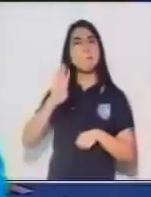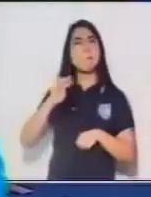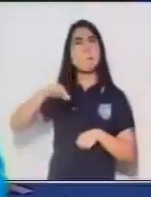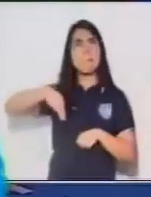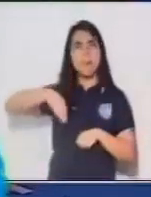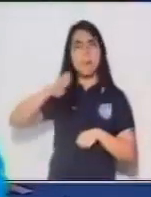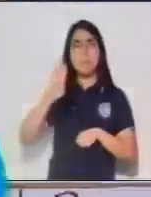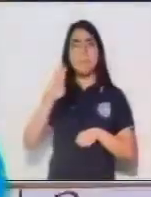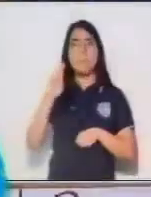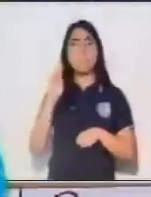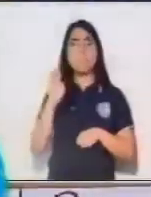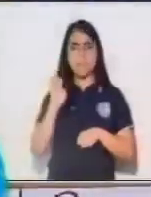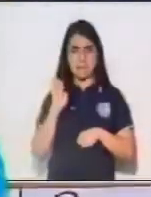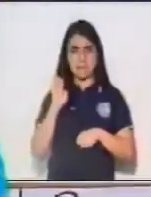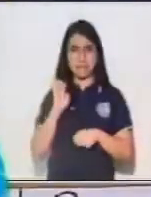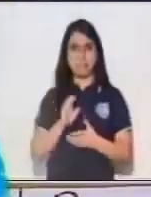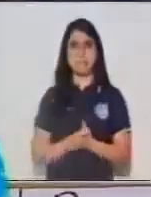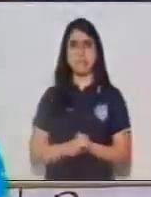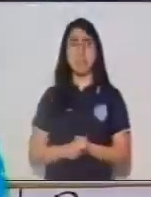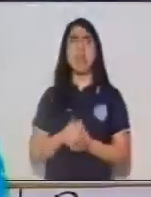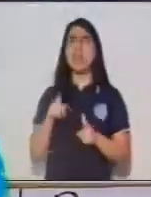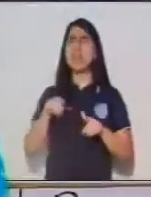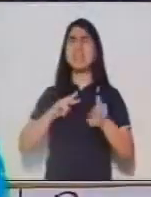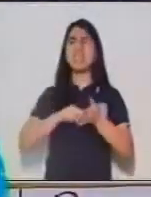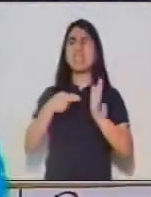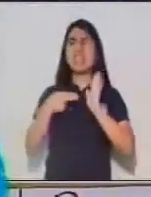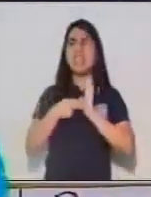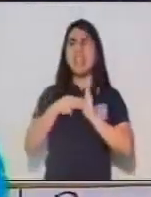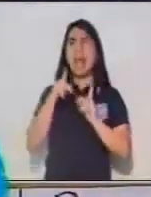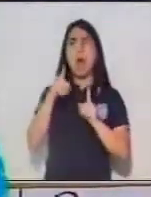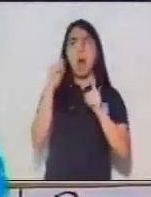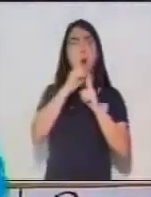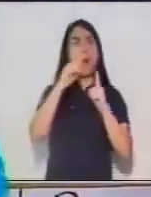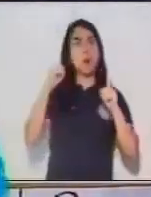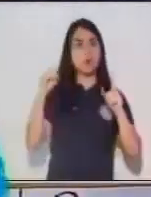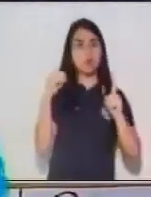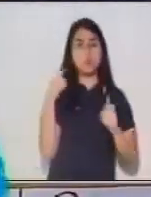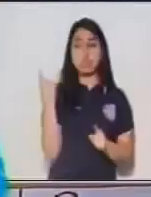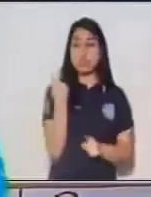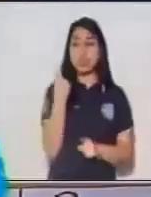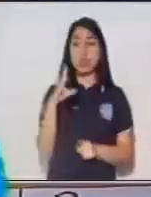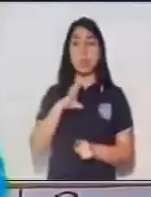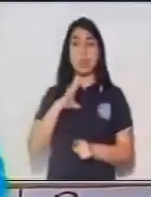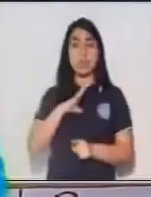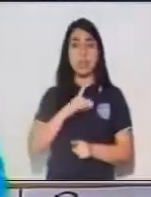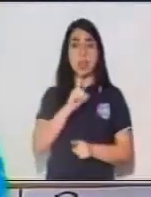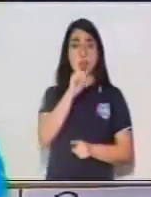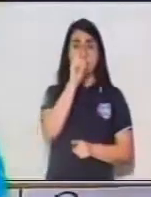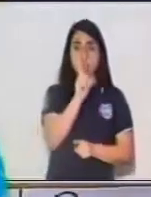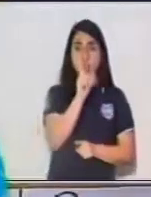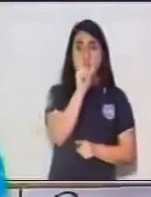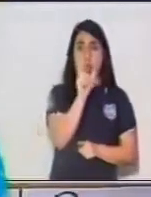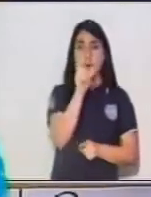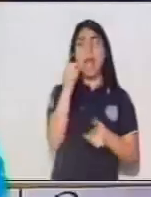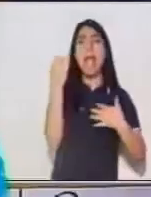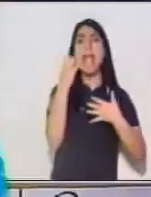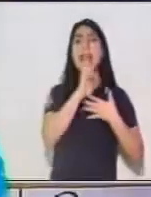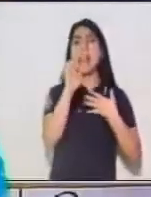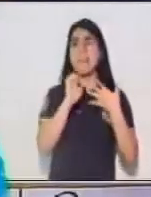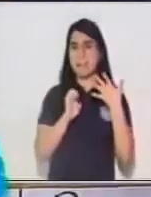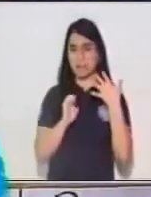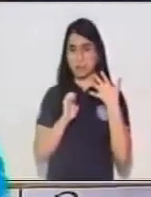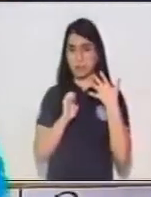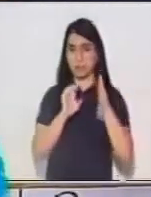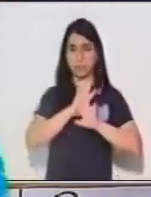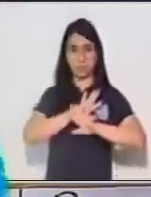corresponde, hablamos de aquellas oraciones que solamente constan de un miembro. Y estas